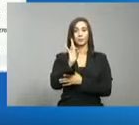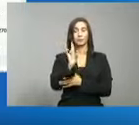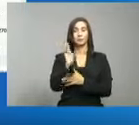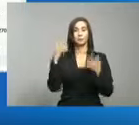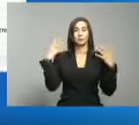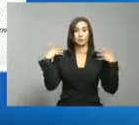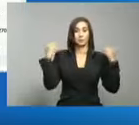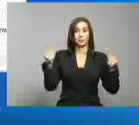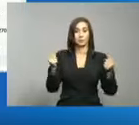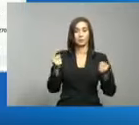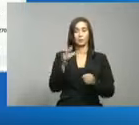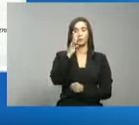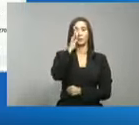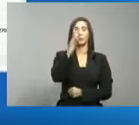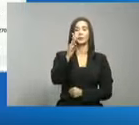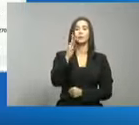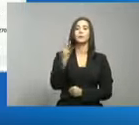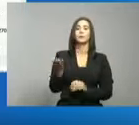fallecimientos.